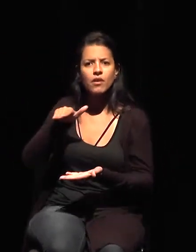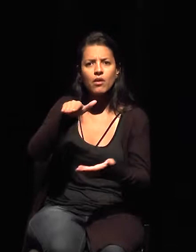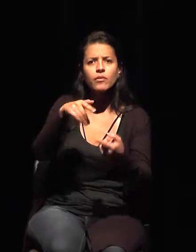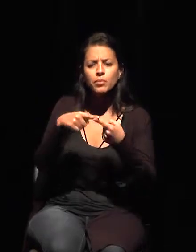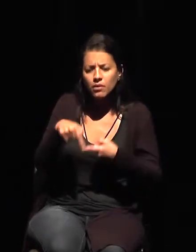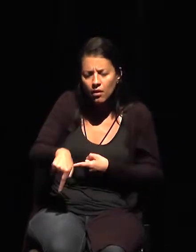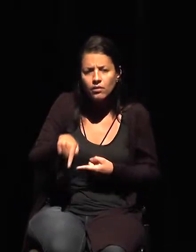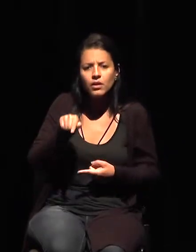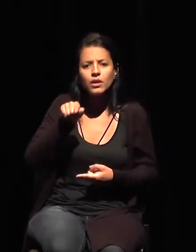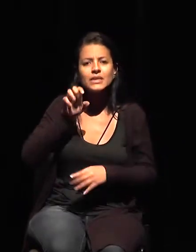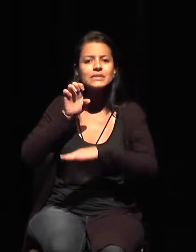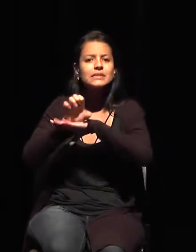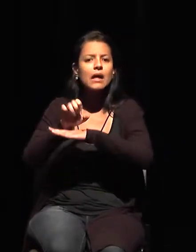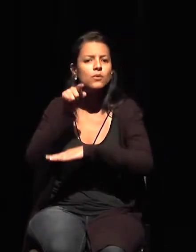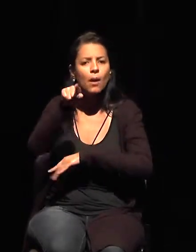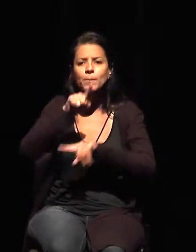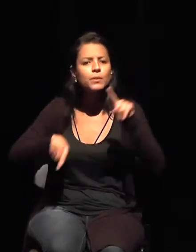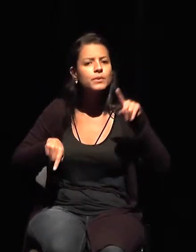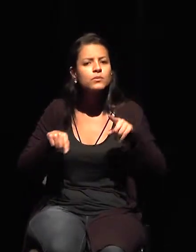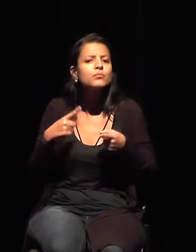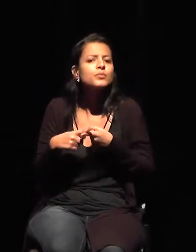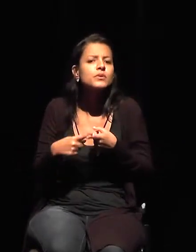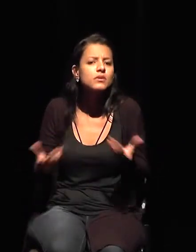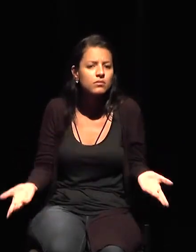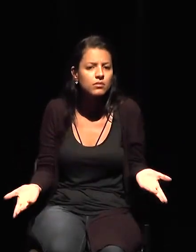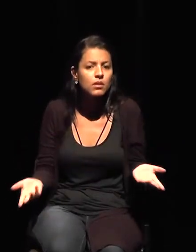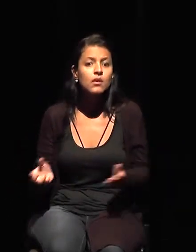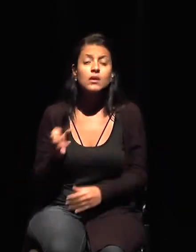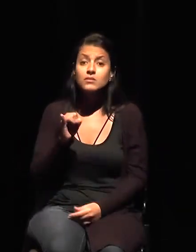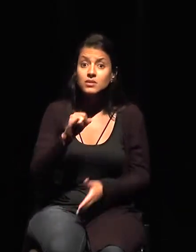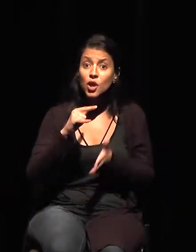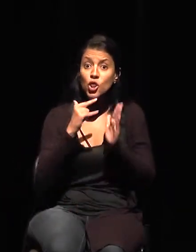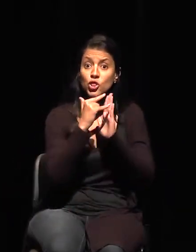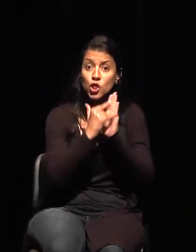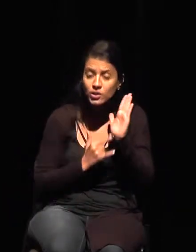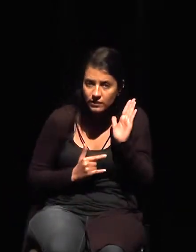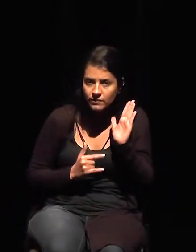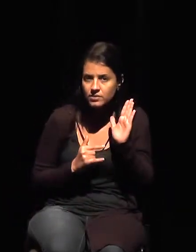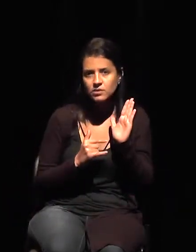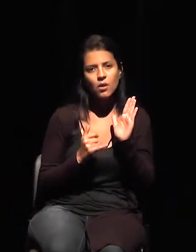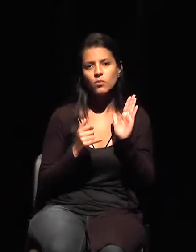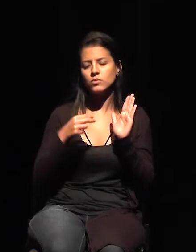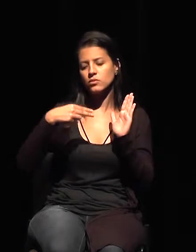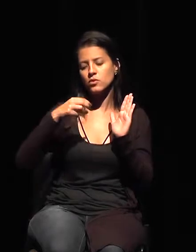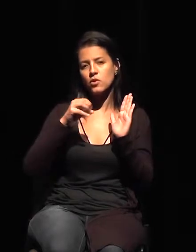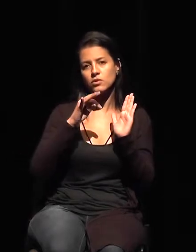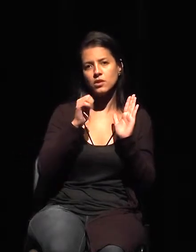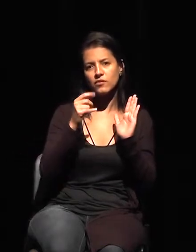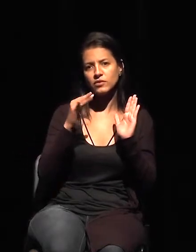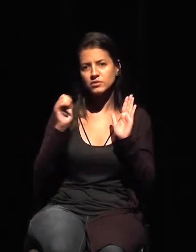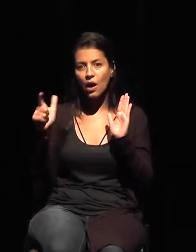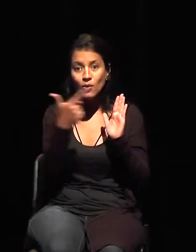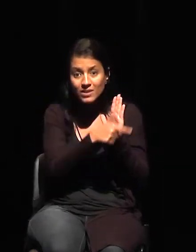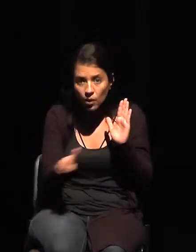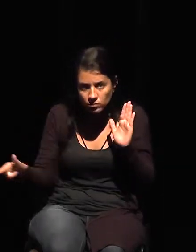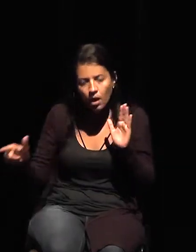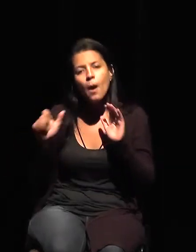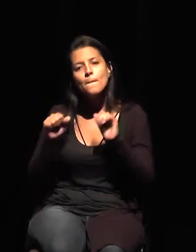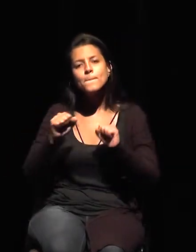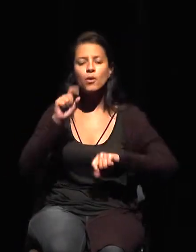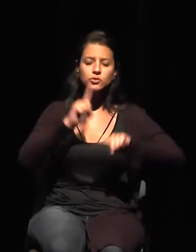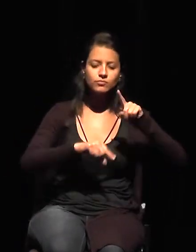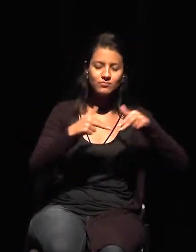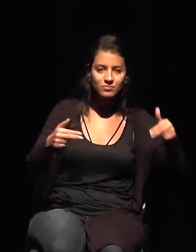hoy. Si no llevamos la factura encima, corremos el riesgo de que nos incauten la mercancía, las obras.